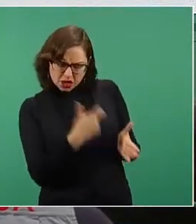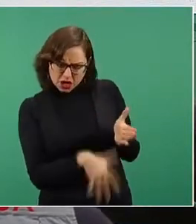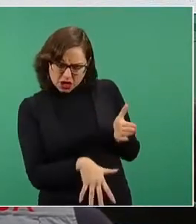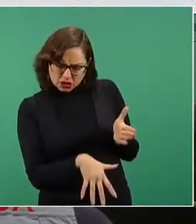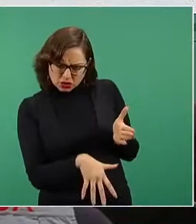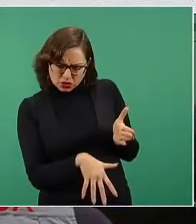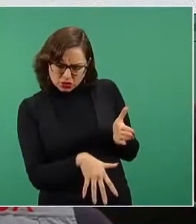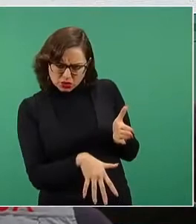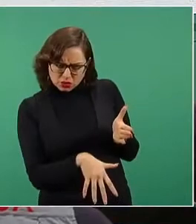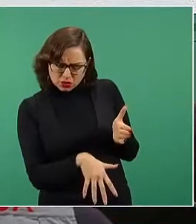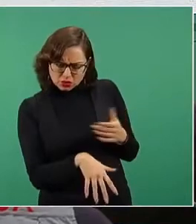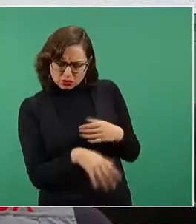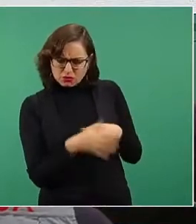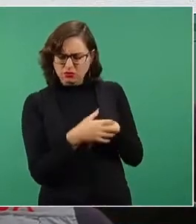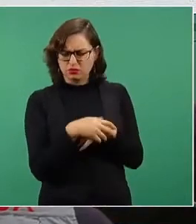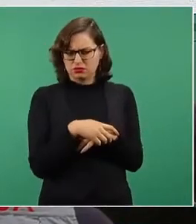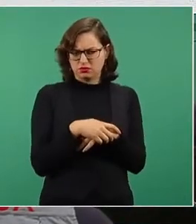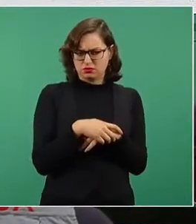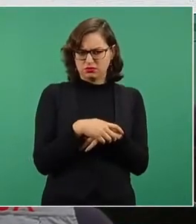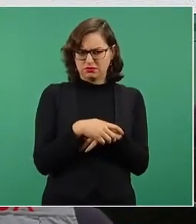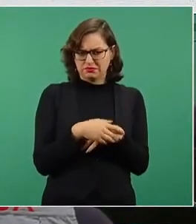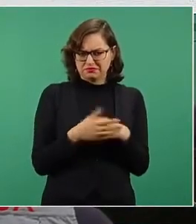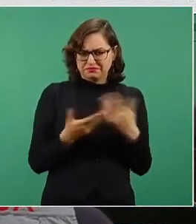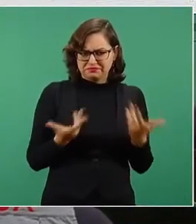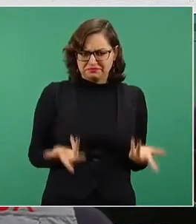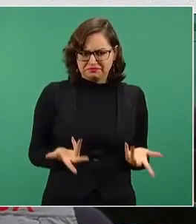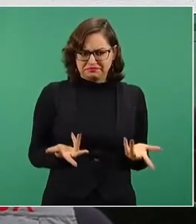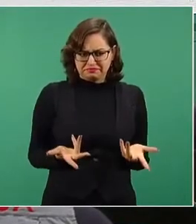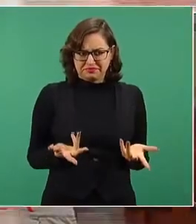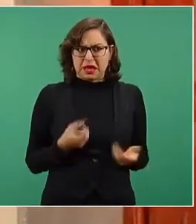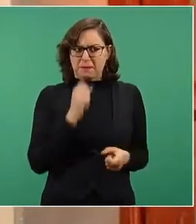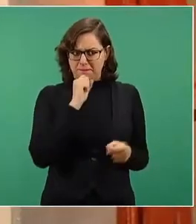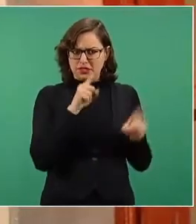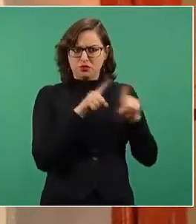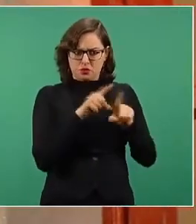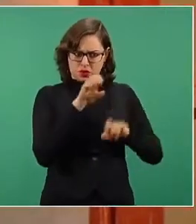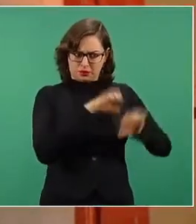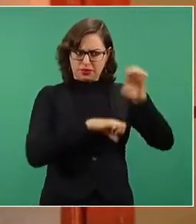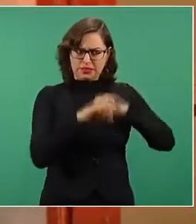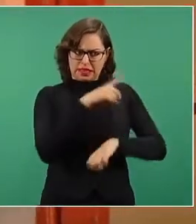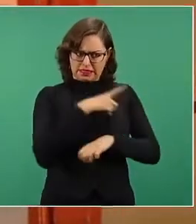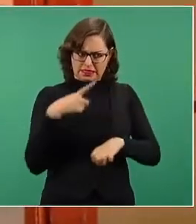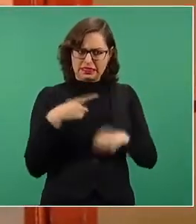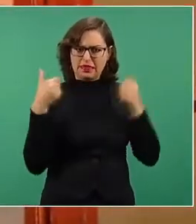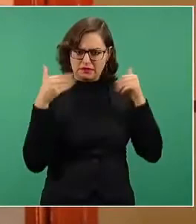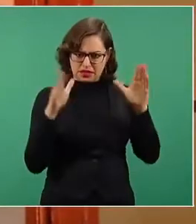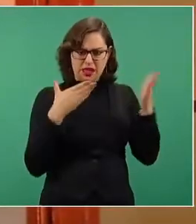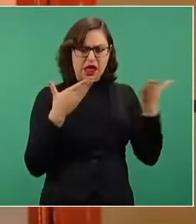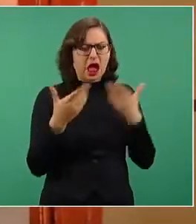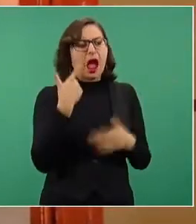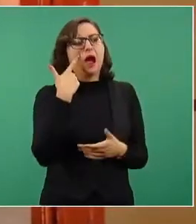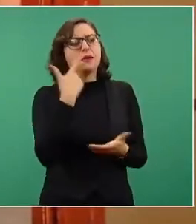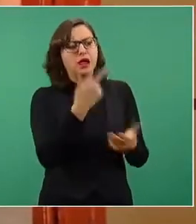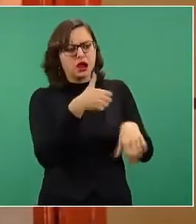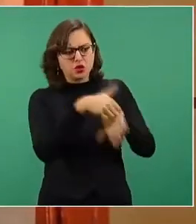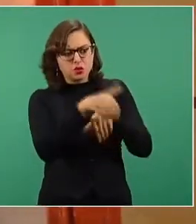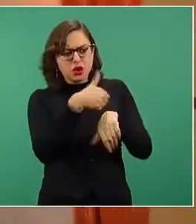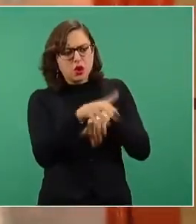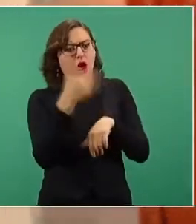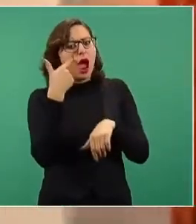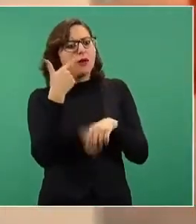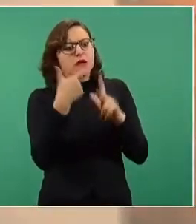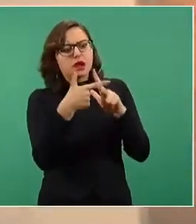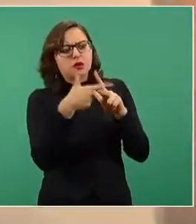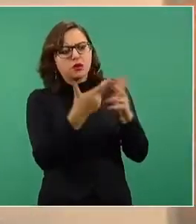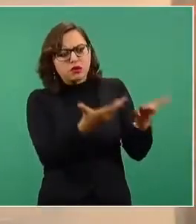Yo quisiera, porque esto tiene que ser también una cosa de un diálogo con las empresas, pues que las empresas presenten sus datos a ver si estamos